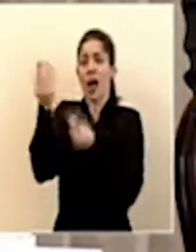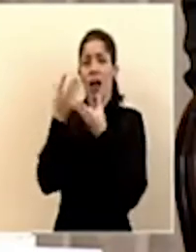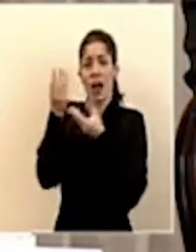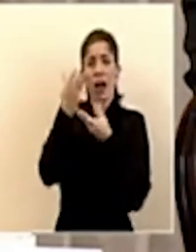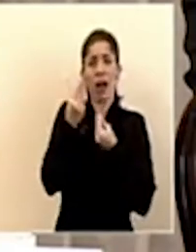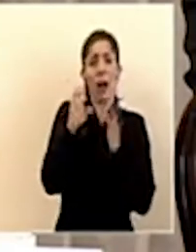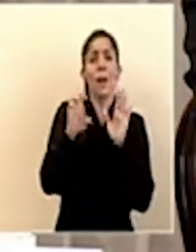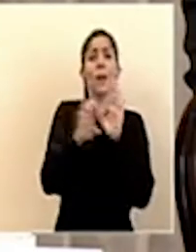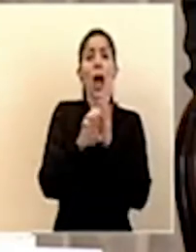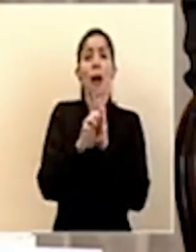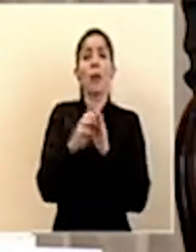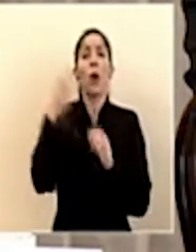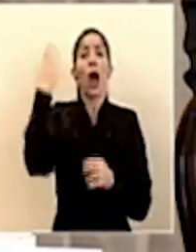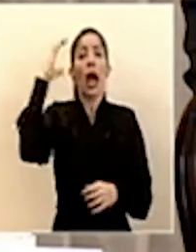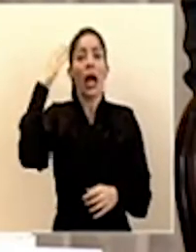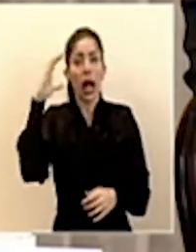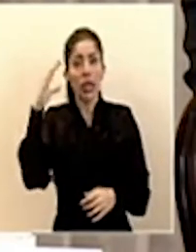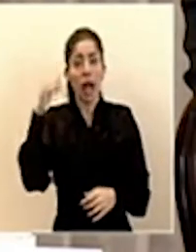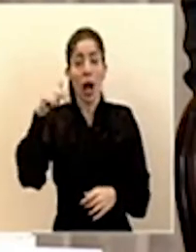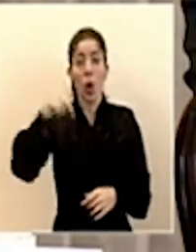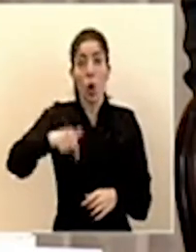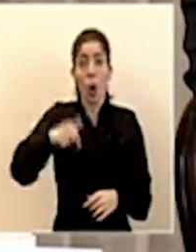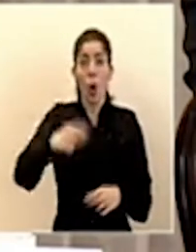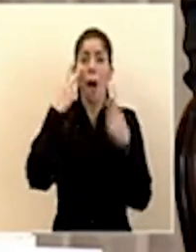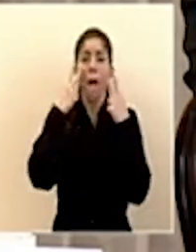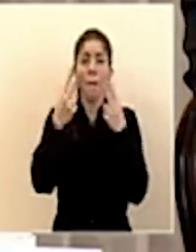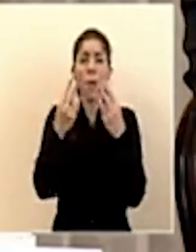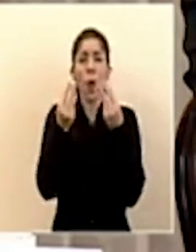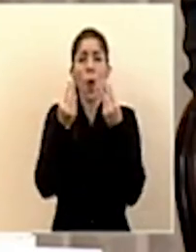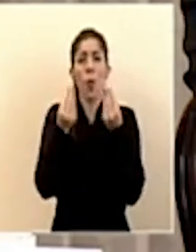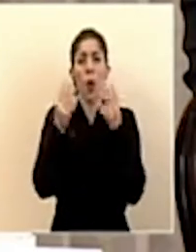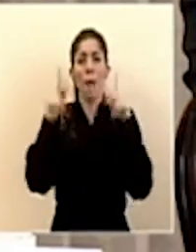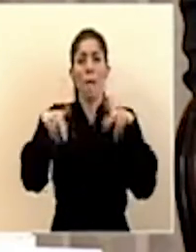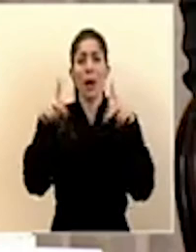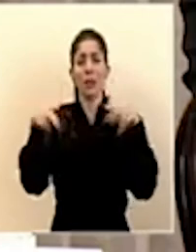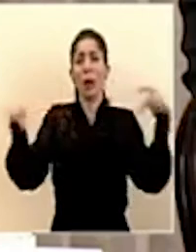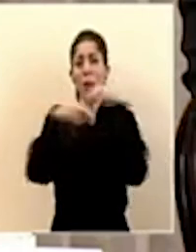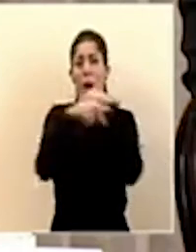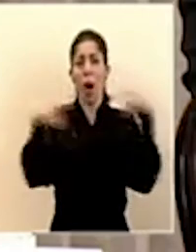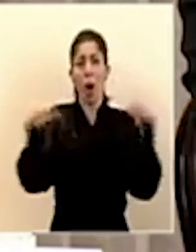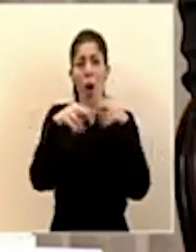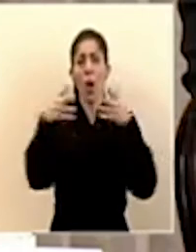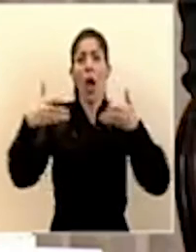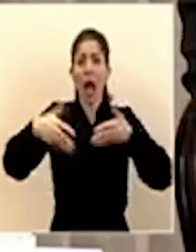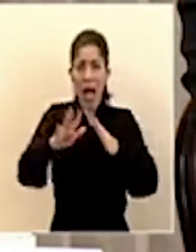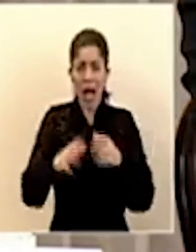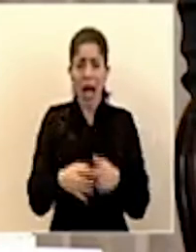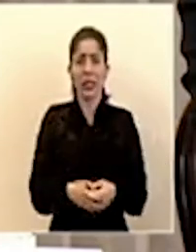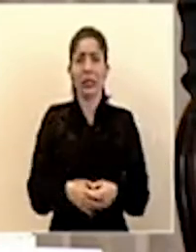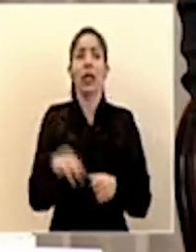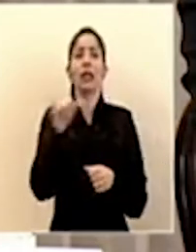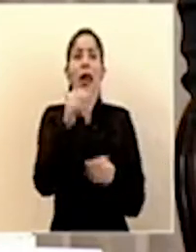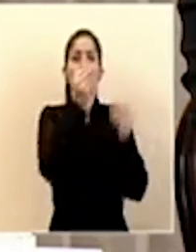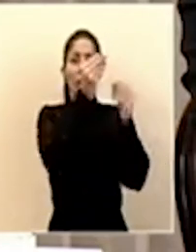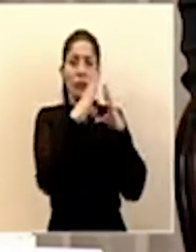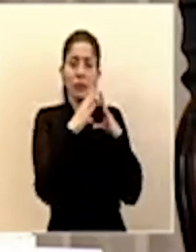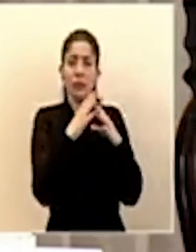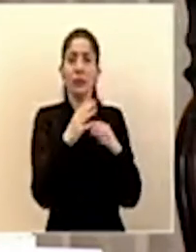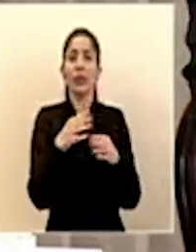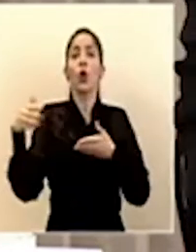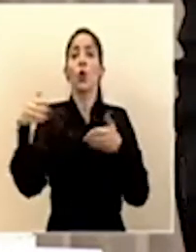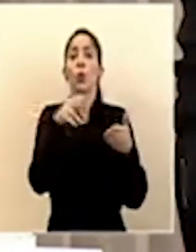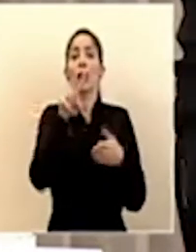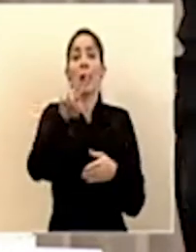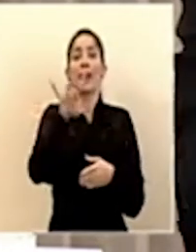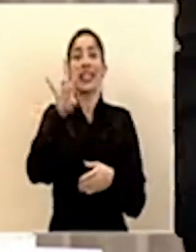por ejemplo que en la ciudad de cartago hoy han visto una cantidad muy grande de personas en la calle tengo notificaciones que en la ruta